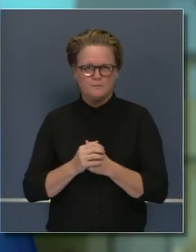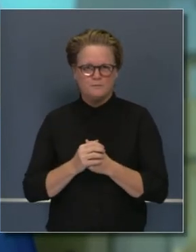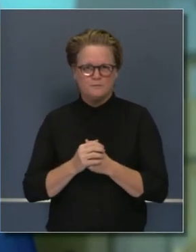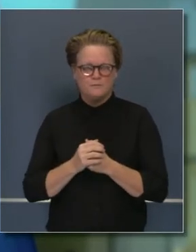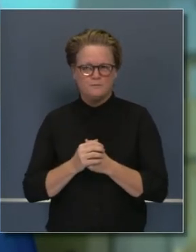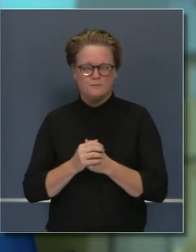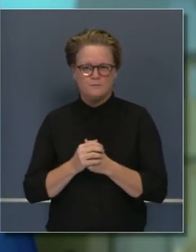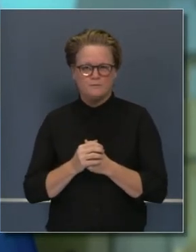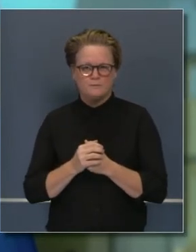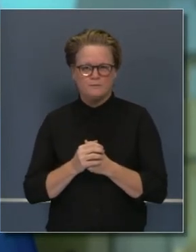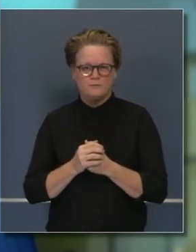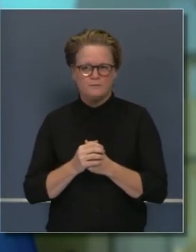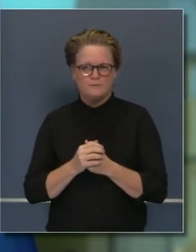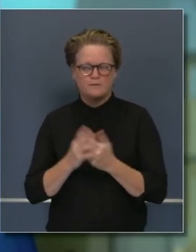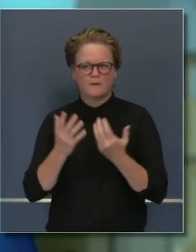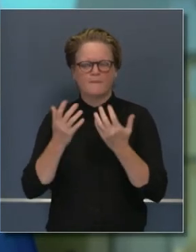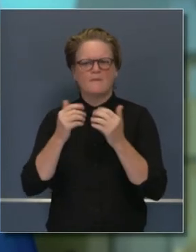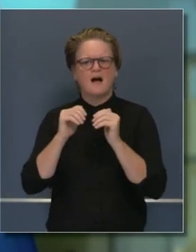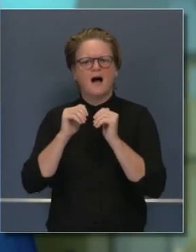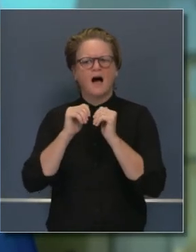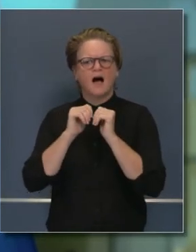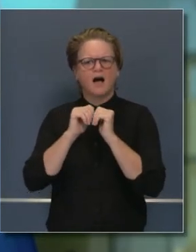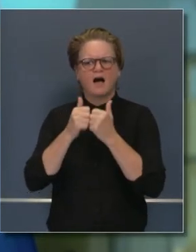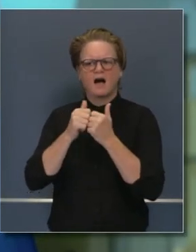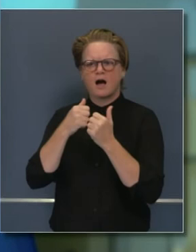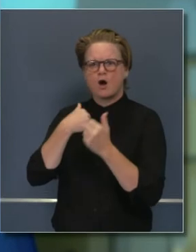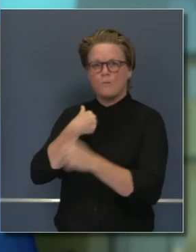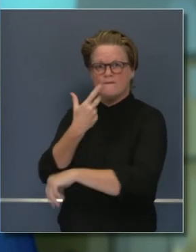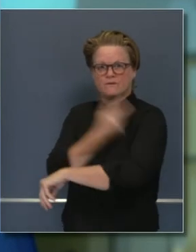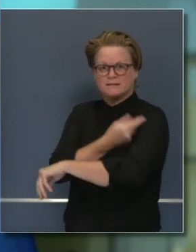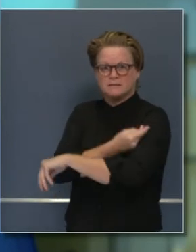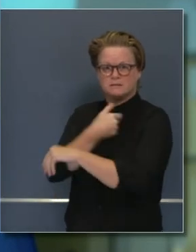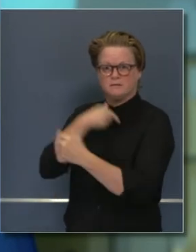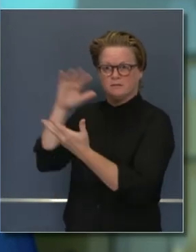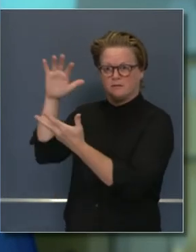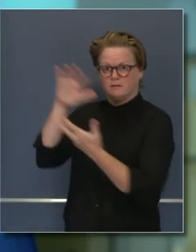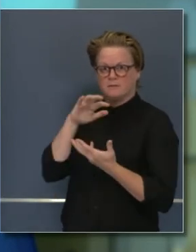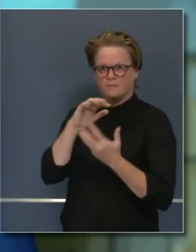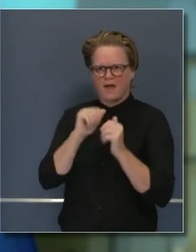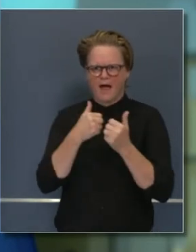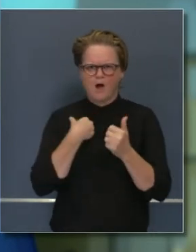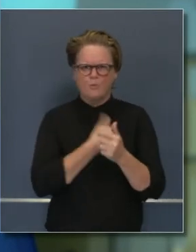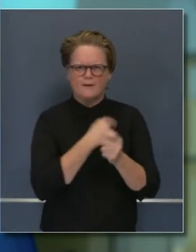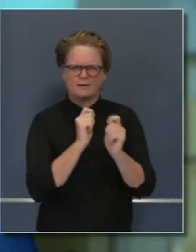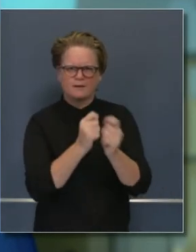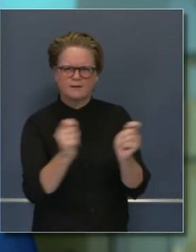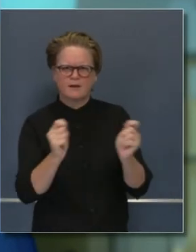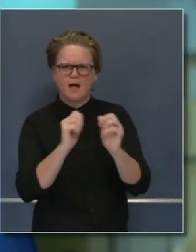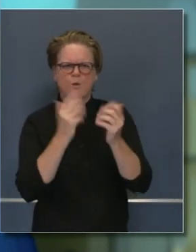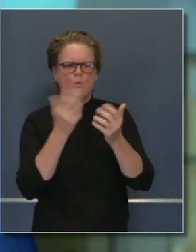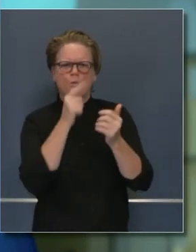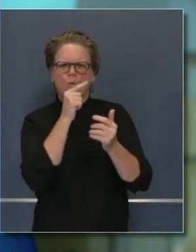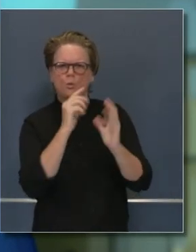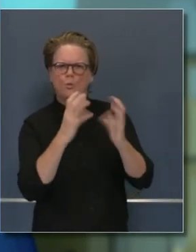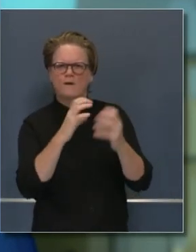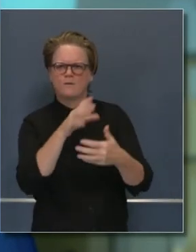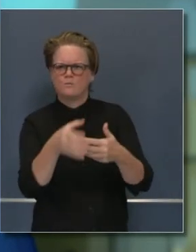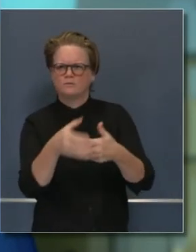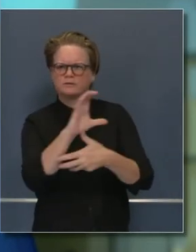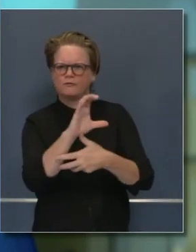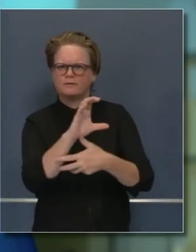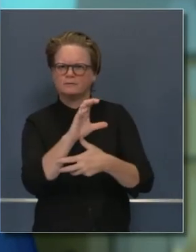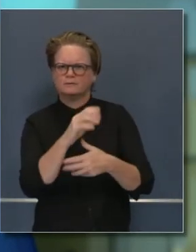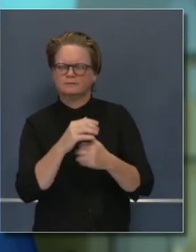nivel popular hacia arriba la propagación, la difusión de la vacuna. Así que estamos